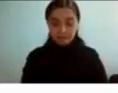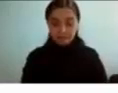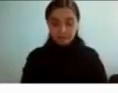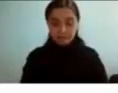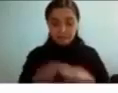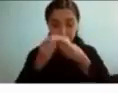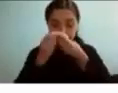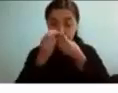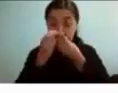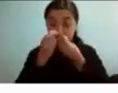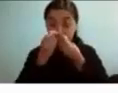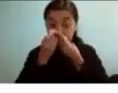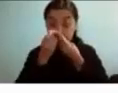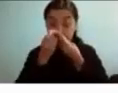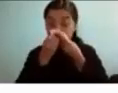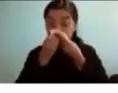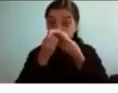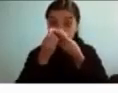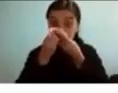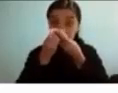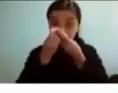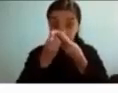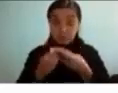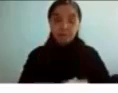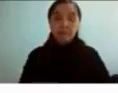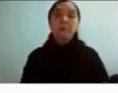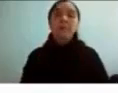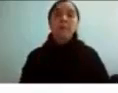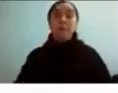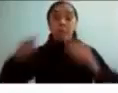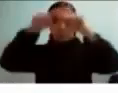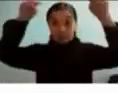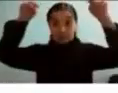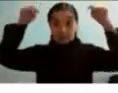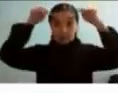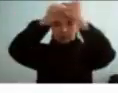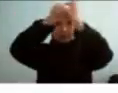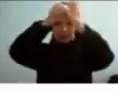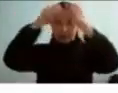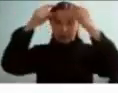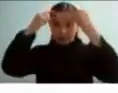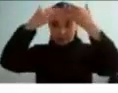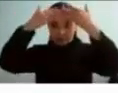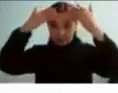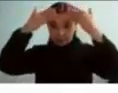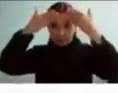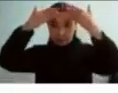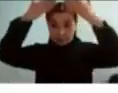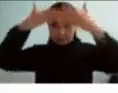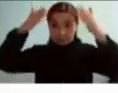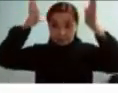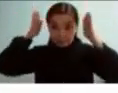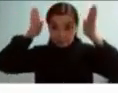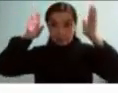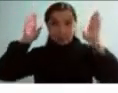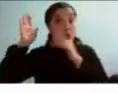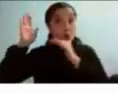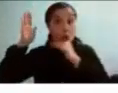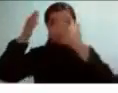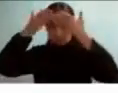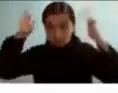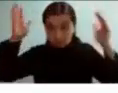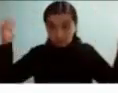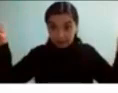es una oficina como más sin paredes donde al final como que van entrando personas ¿ya?